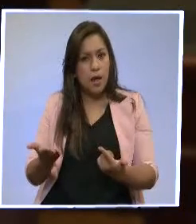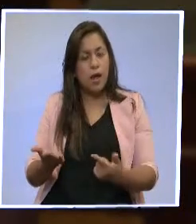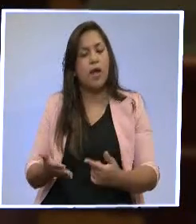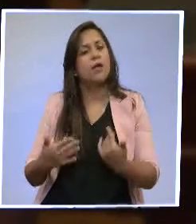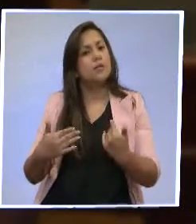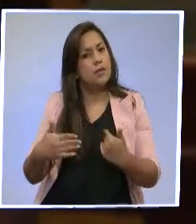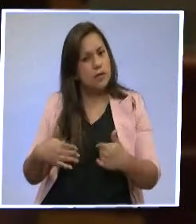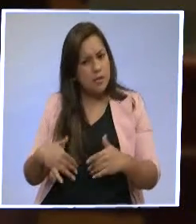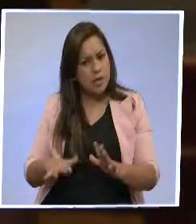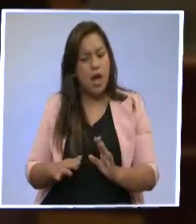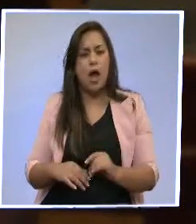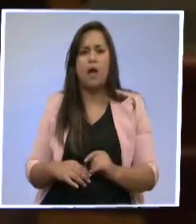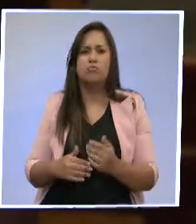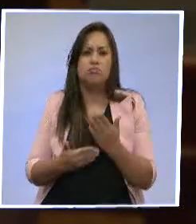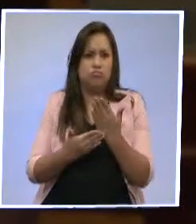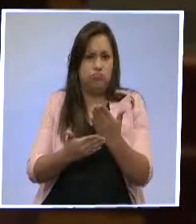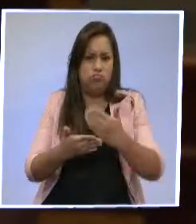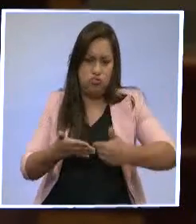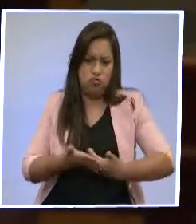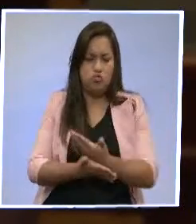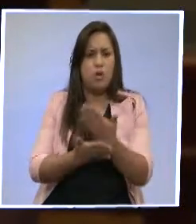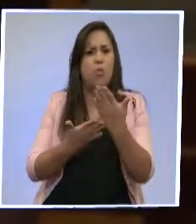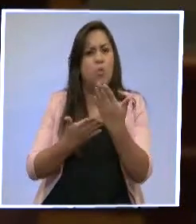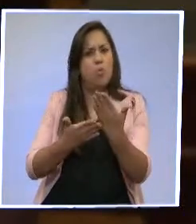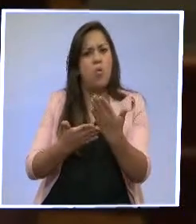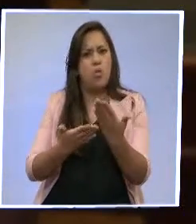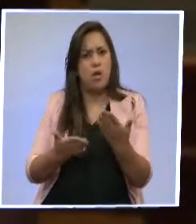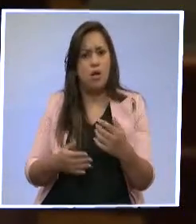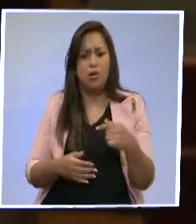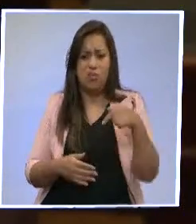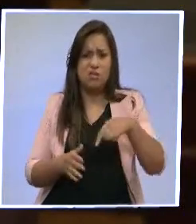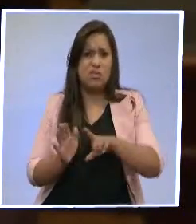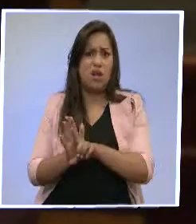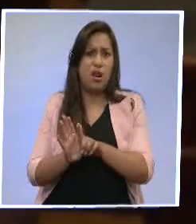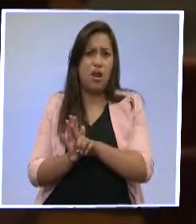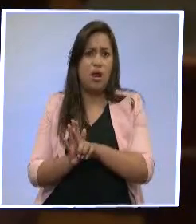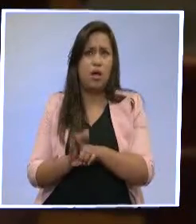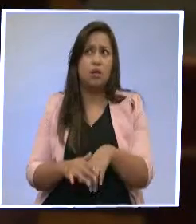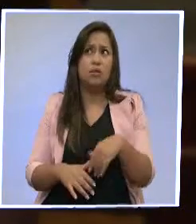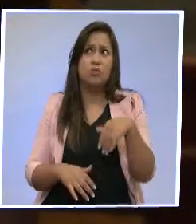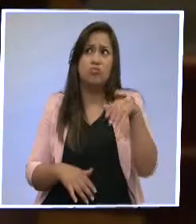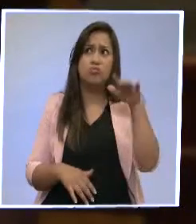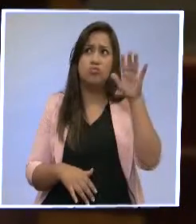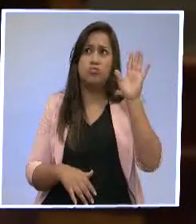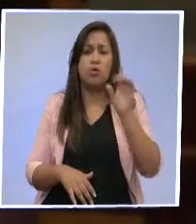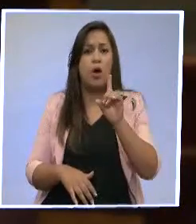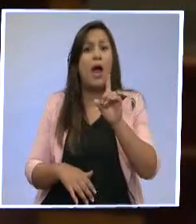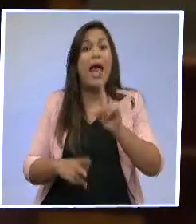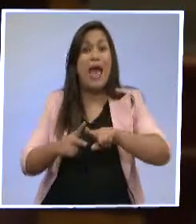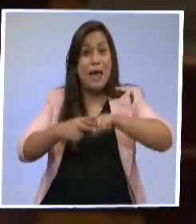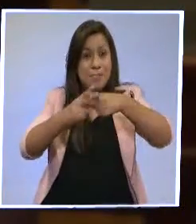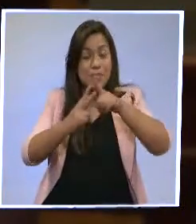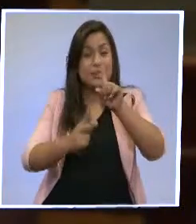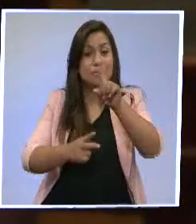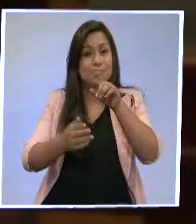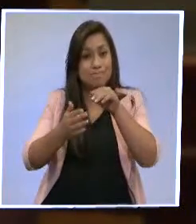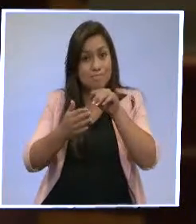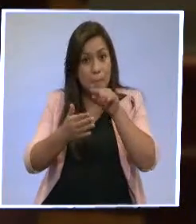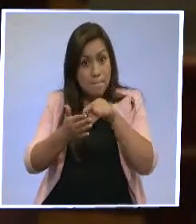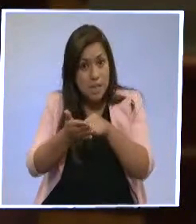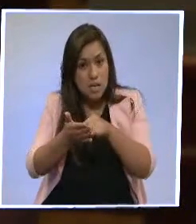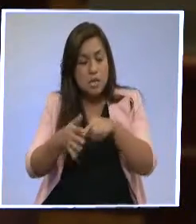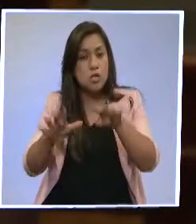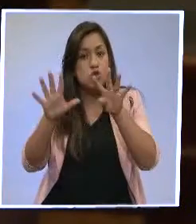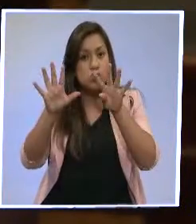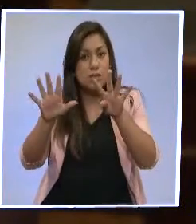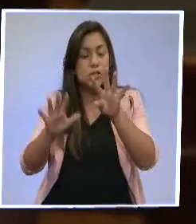actualizado. Tomen en cuenta que es una ley que está desde 1976, es decir, ya caduca, que no tenemos, no